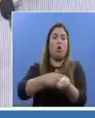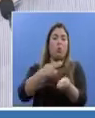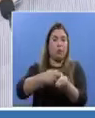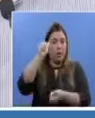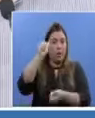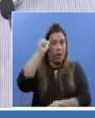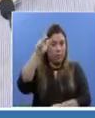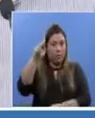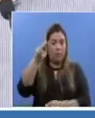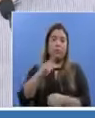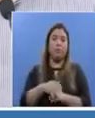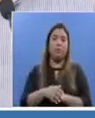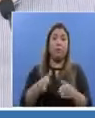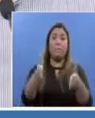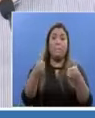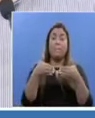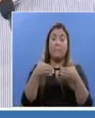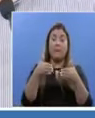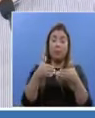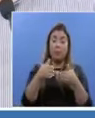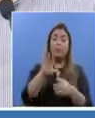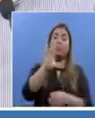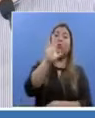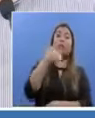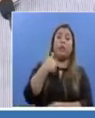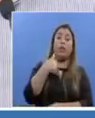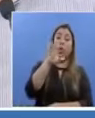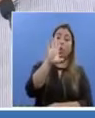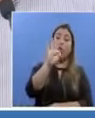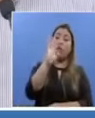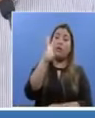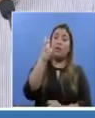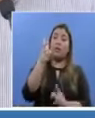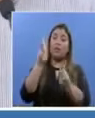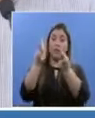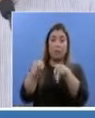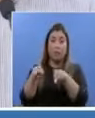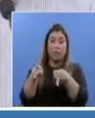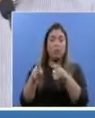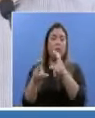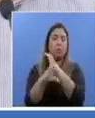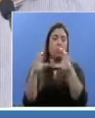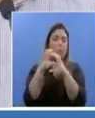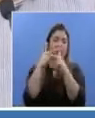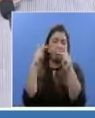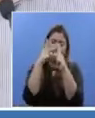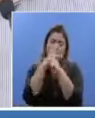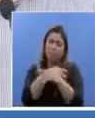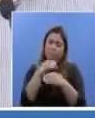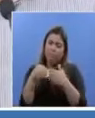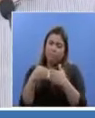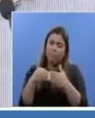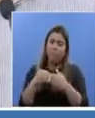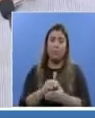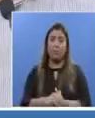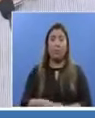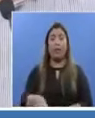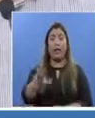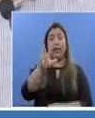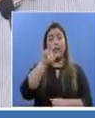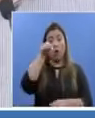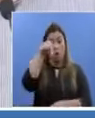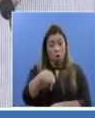Solidario y 96 pacientes en las unidades de cuidado intensivos. El día de estamos reportando lamentablemente tres